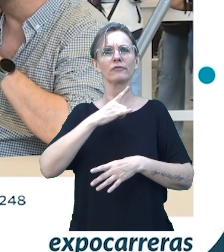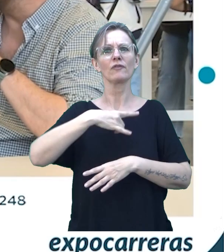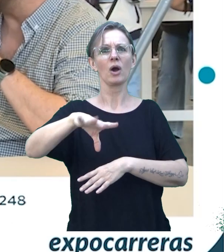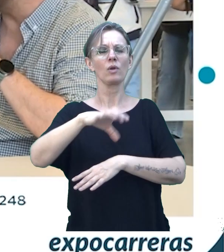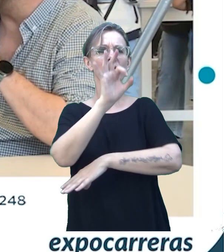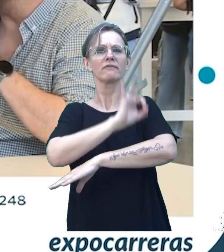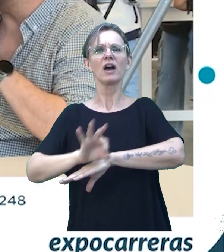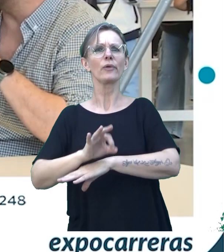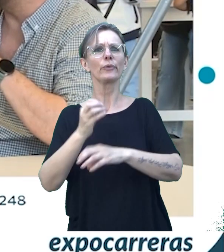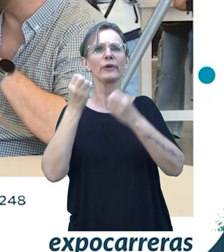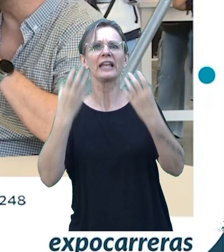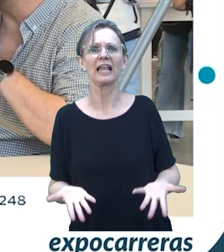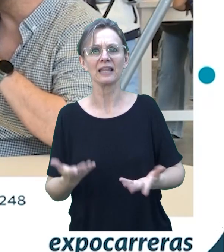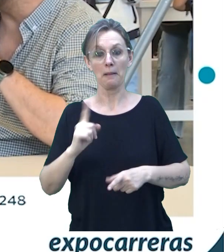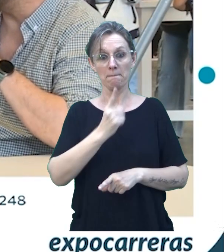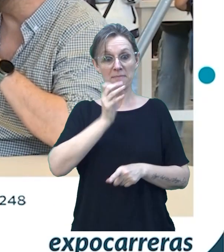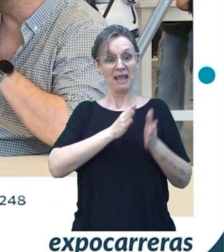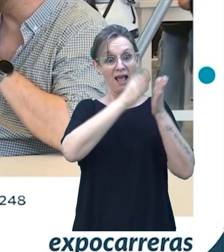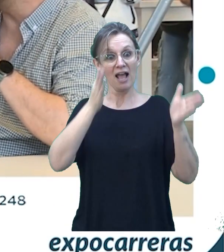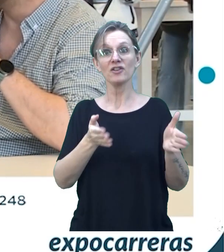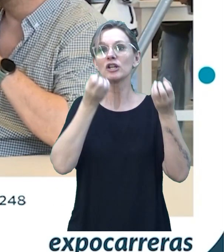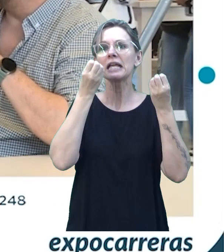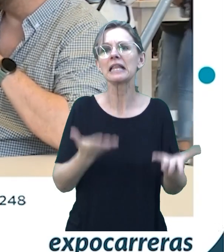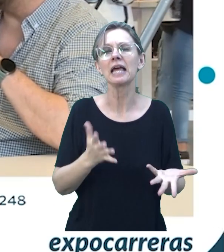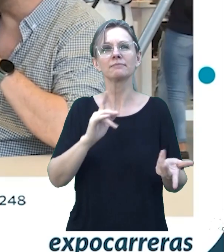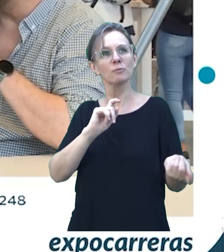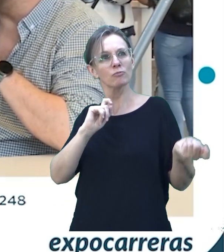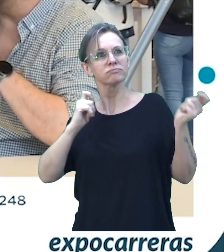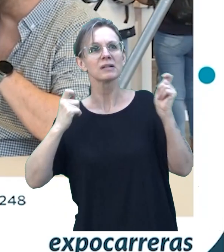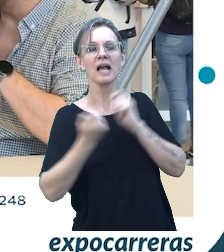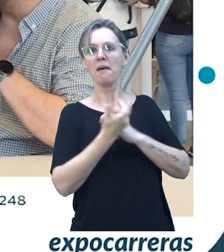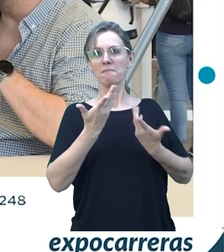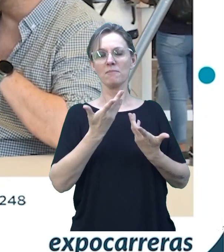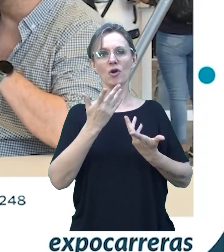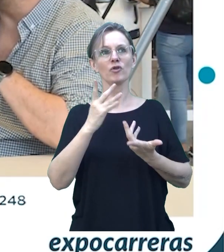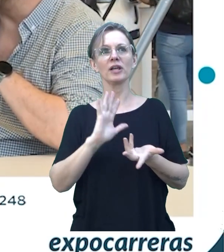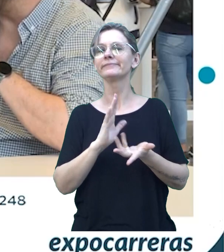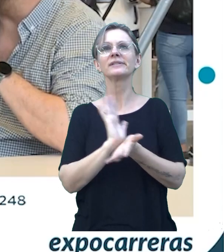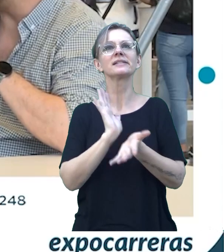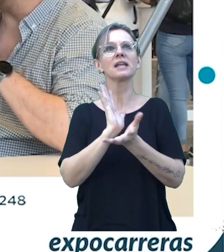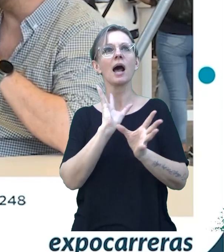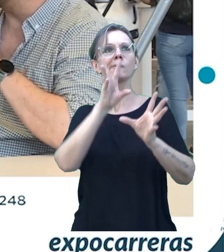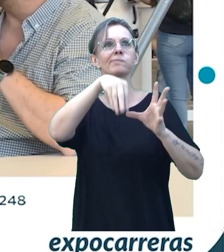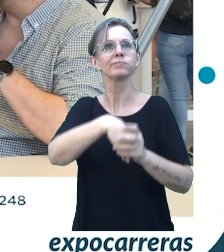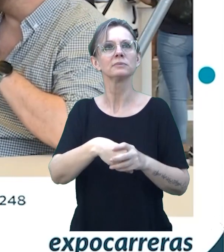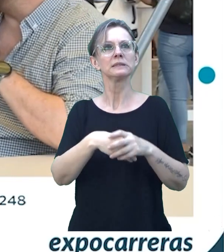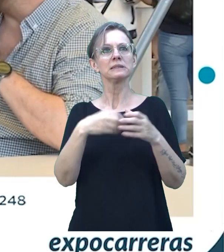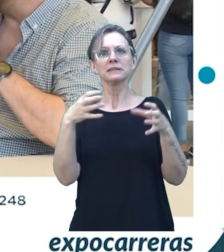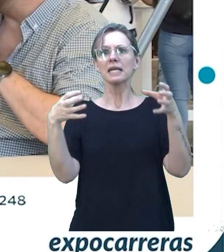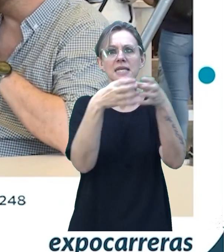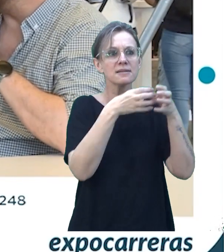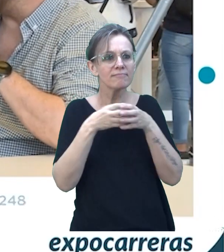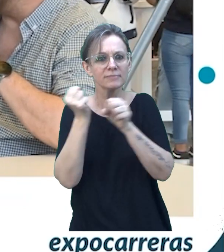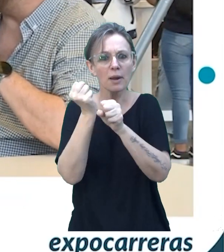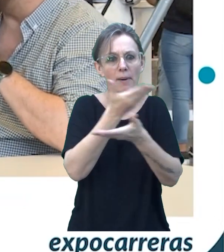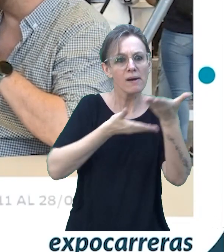por ejemplo, este primer año, esta adaptación a lo que es la vida de FADU? En el caso de arquitectura hay mucho trabajo en equipo. Y en el caso